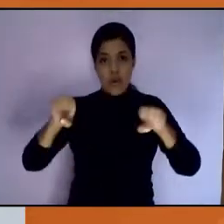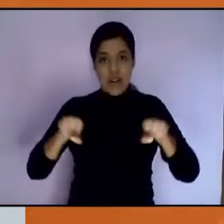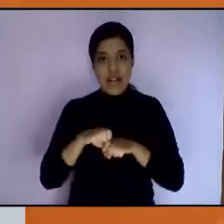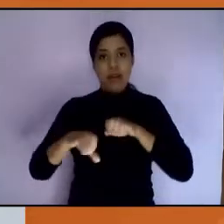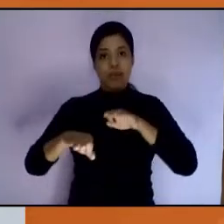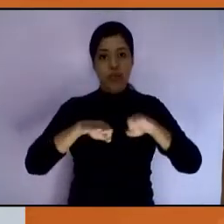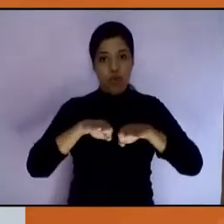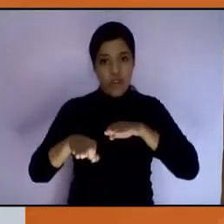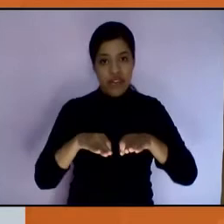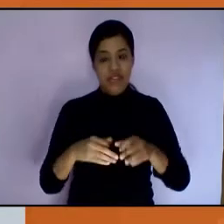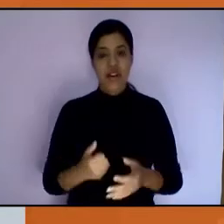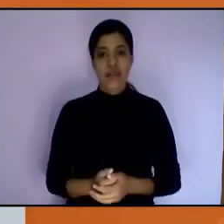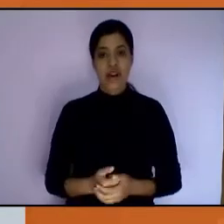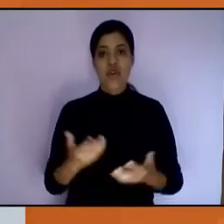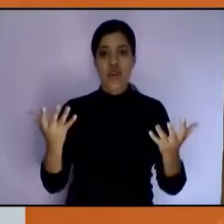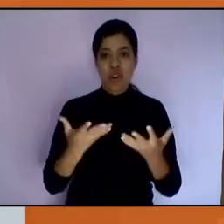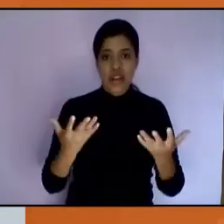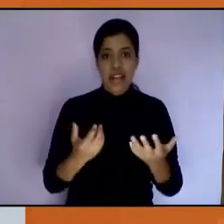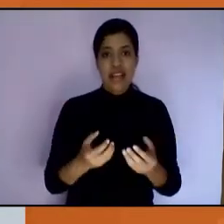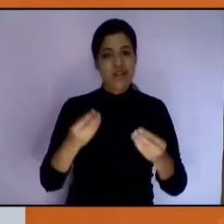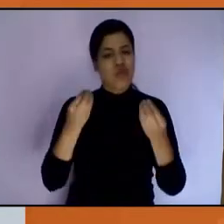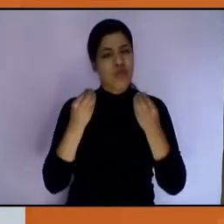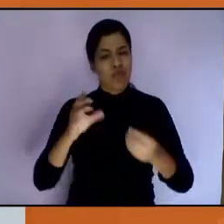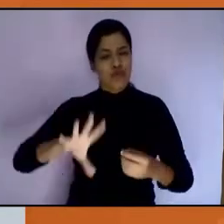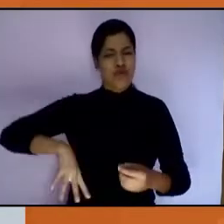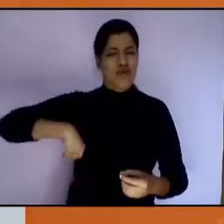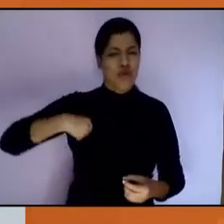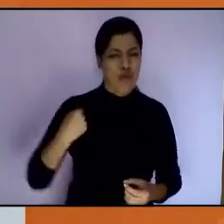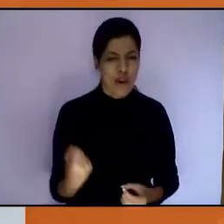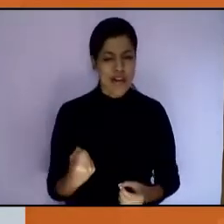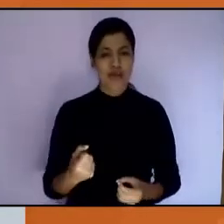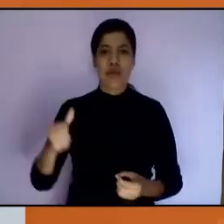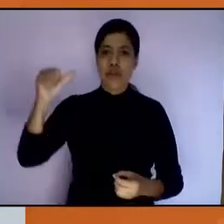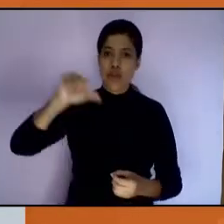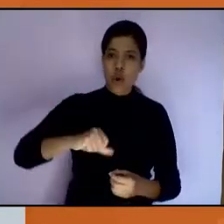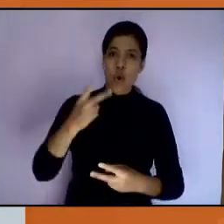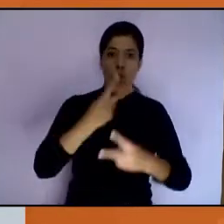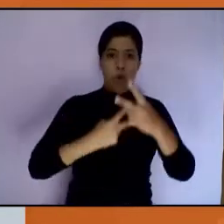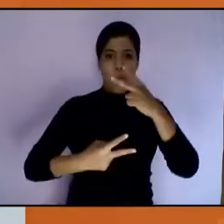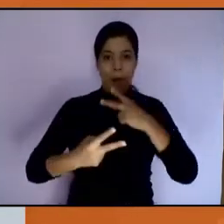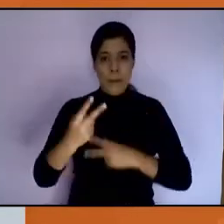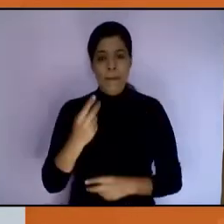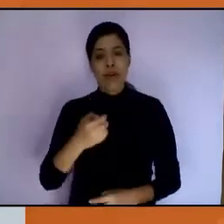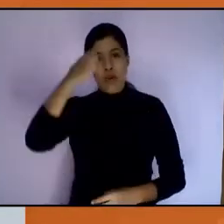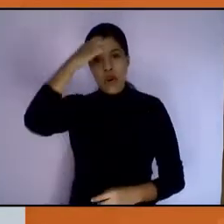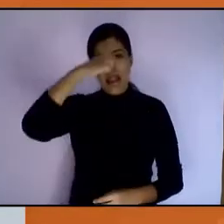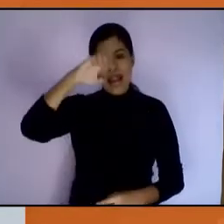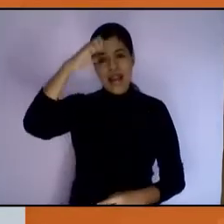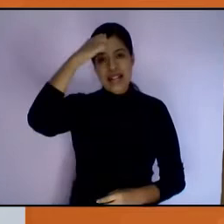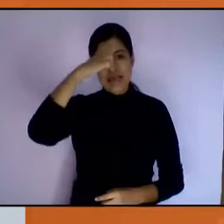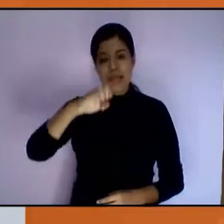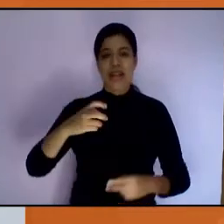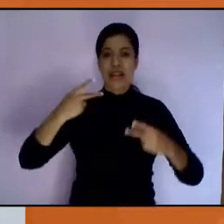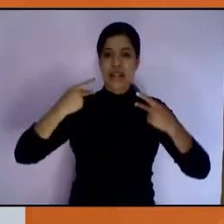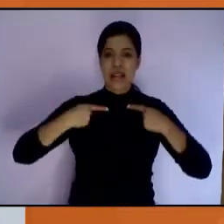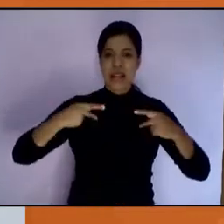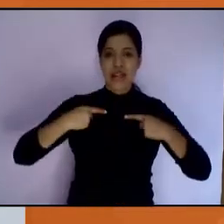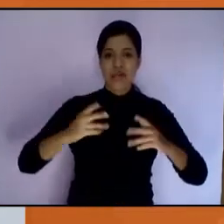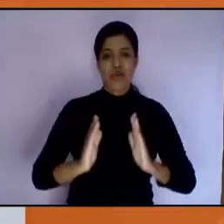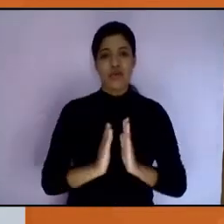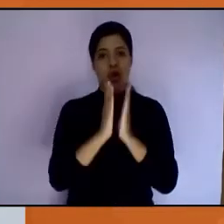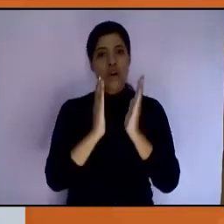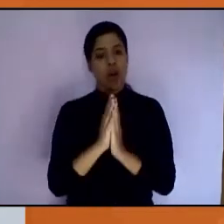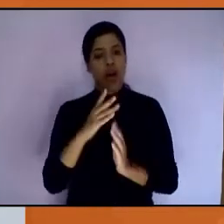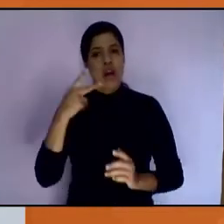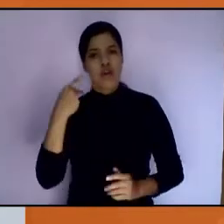hizo muchísimo esfuerzo para contar hoy en día con la experiencia de nuestras panelistas, sus puntos de vista,